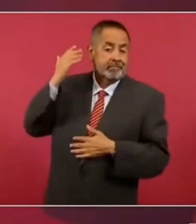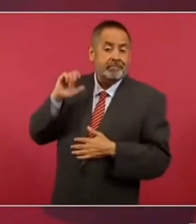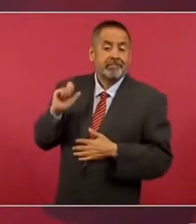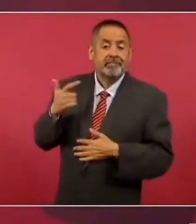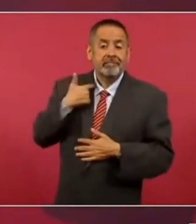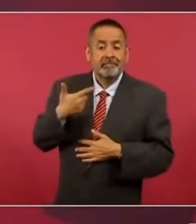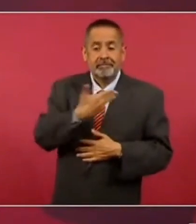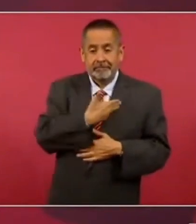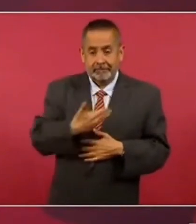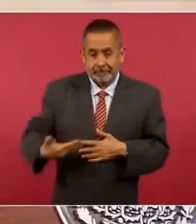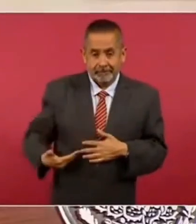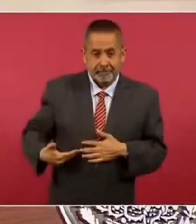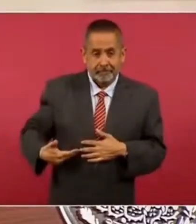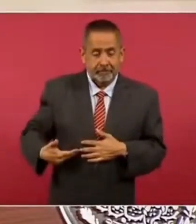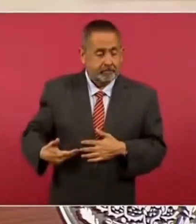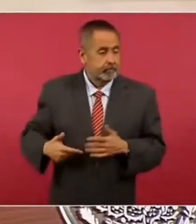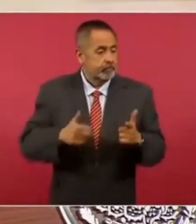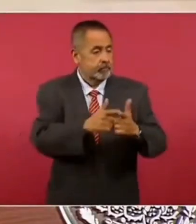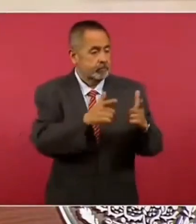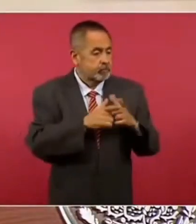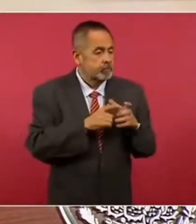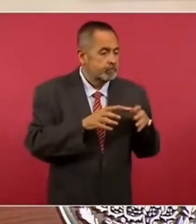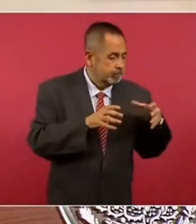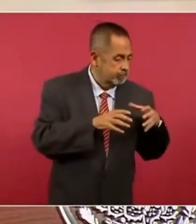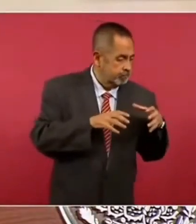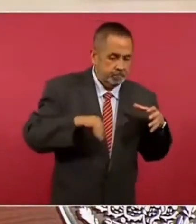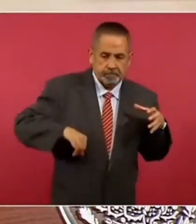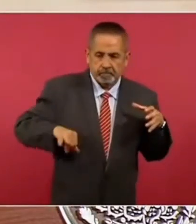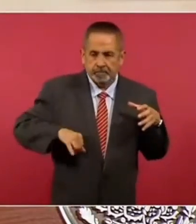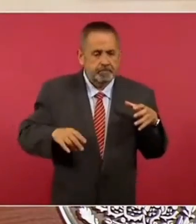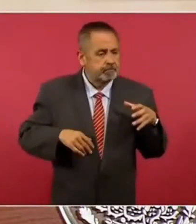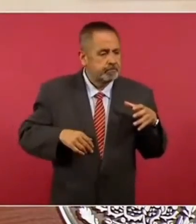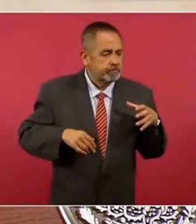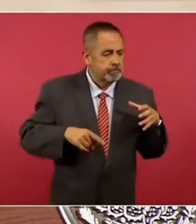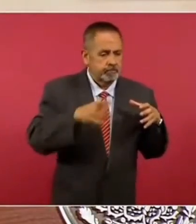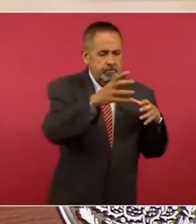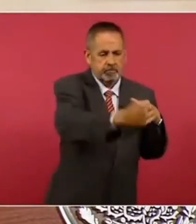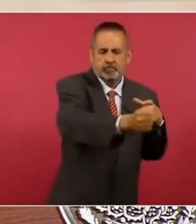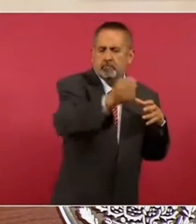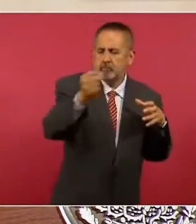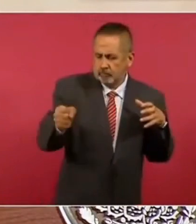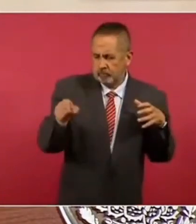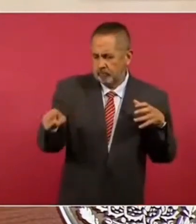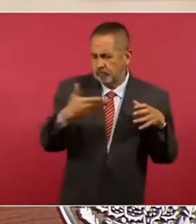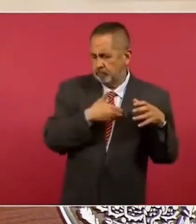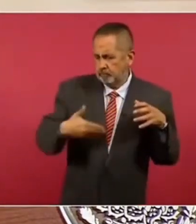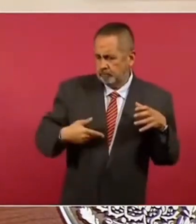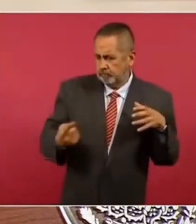los ponían los grupos de intereses creados. El pueblo.